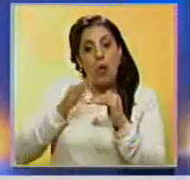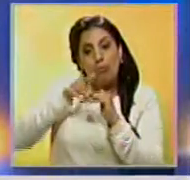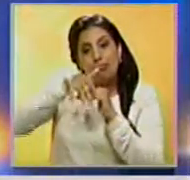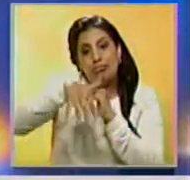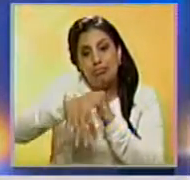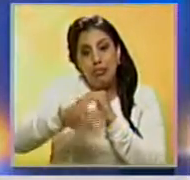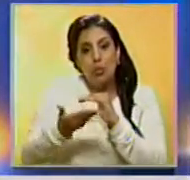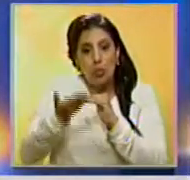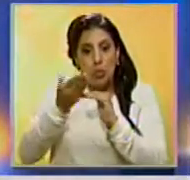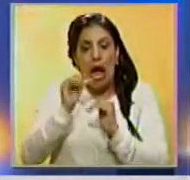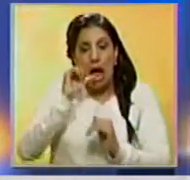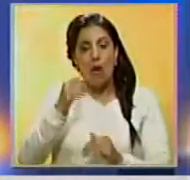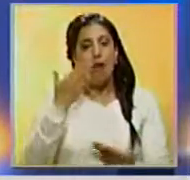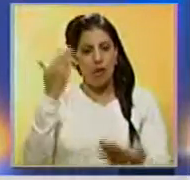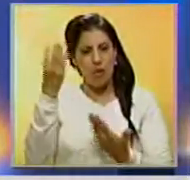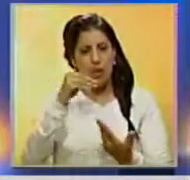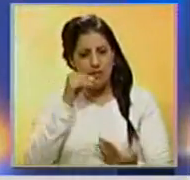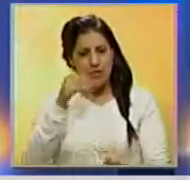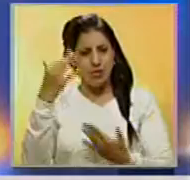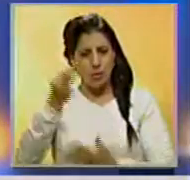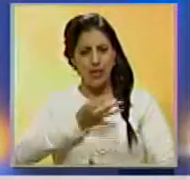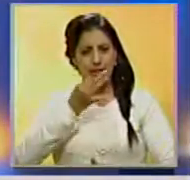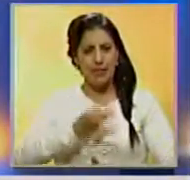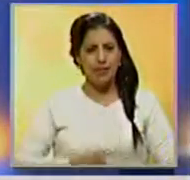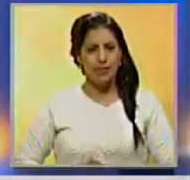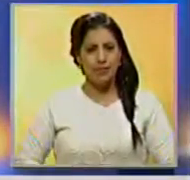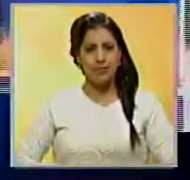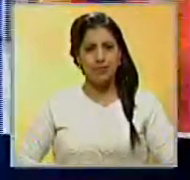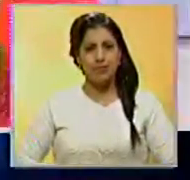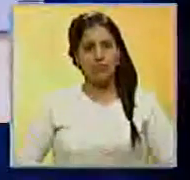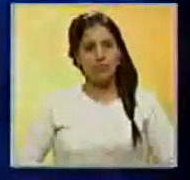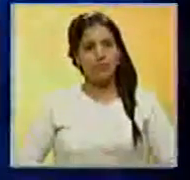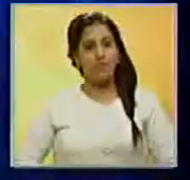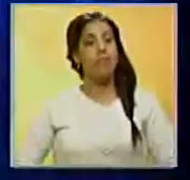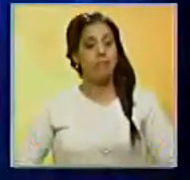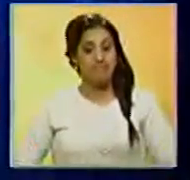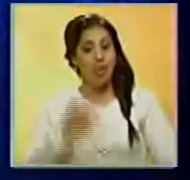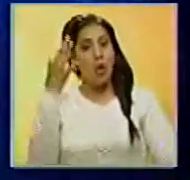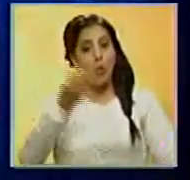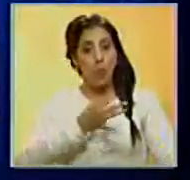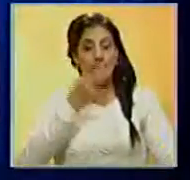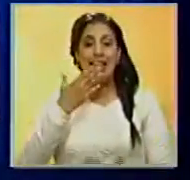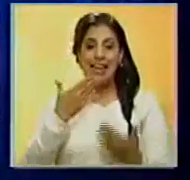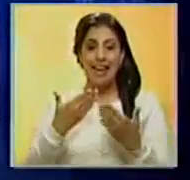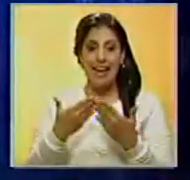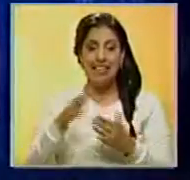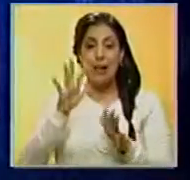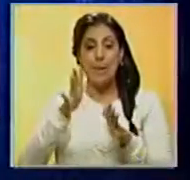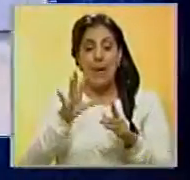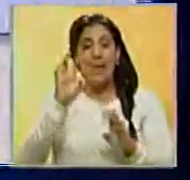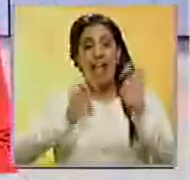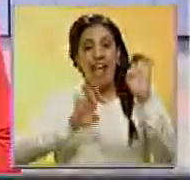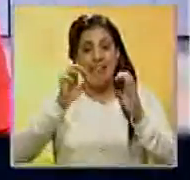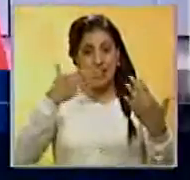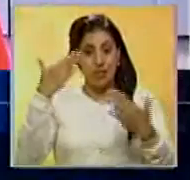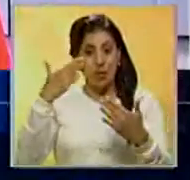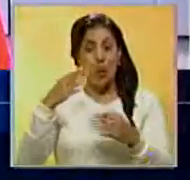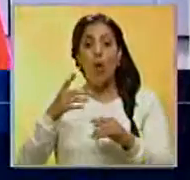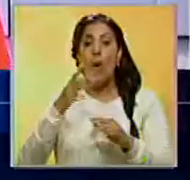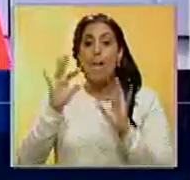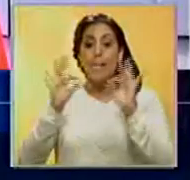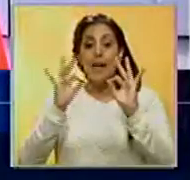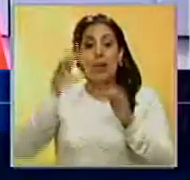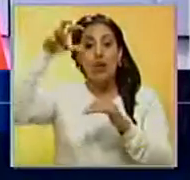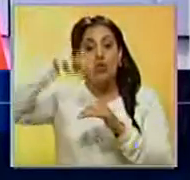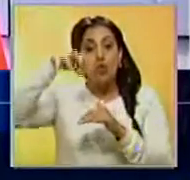central del Guri. Lirio Pérez nos cuenta más. Buenas tardes, Lirio. Buenas tardes, gracias. Pronosticadores del INAMED prevén